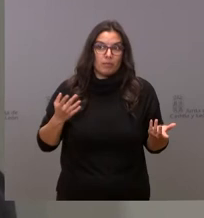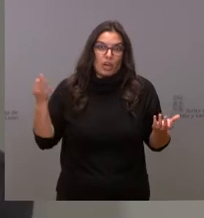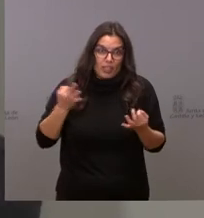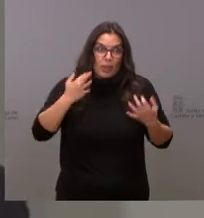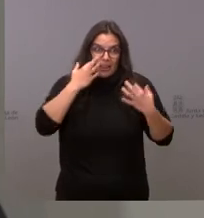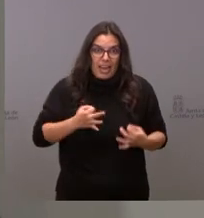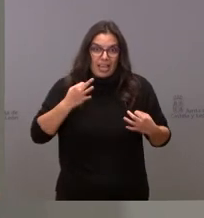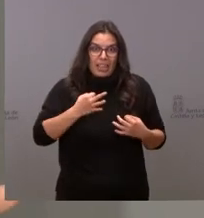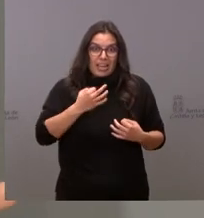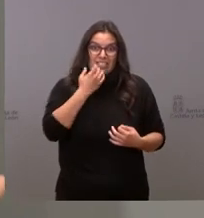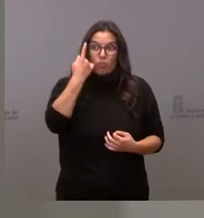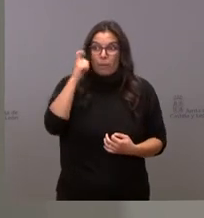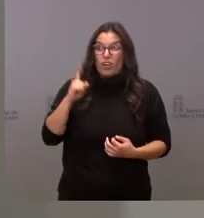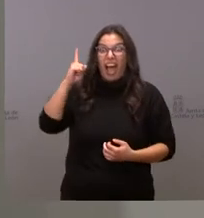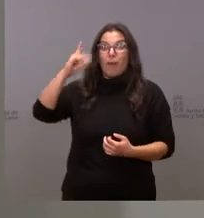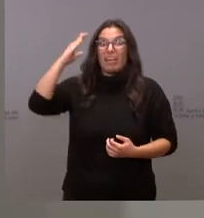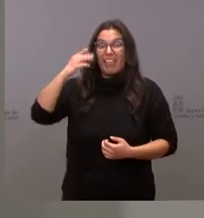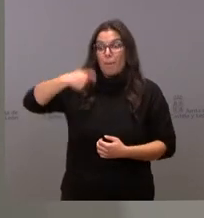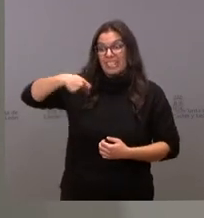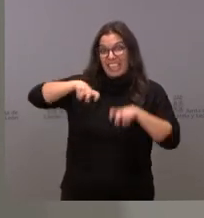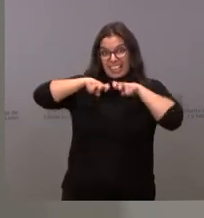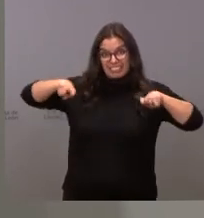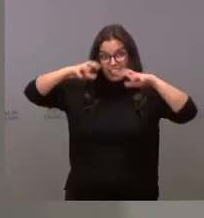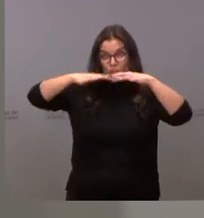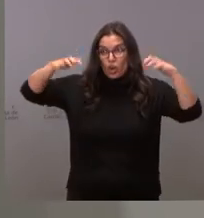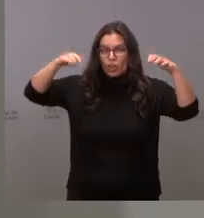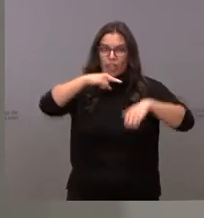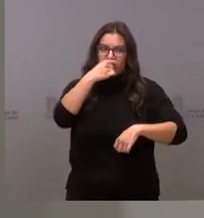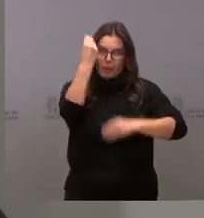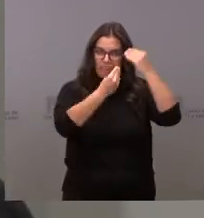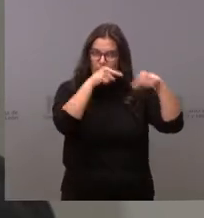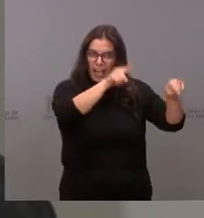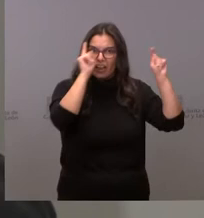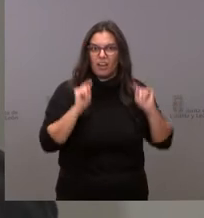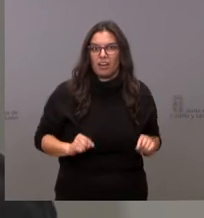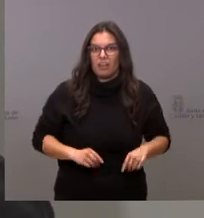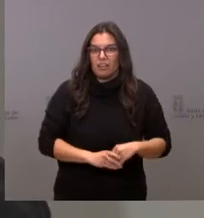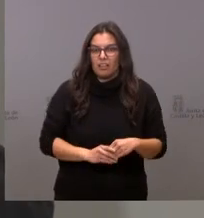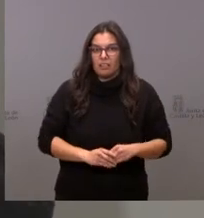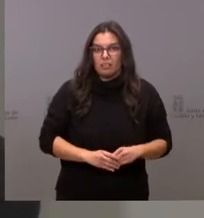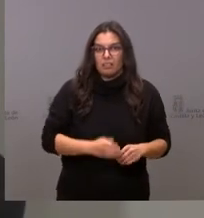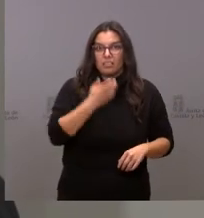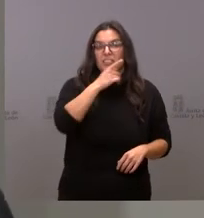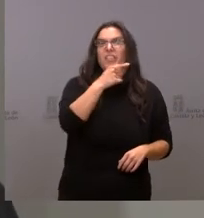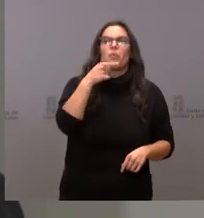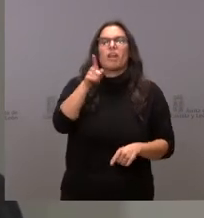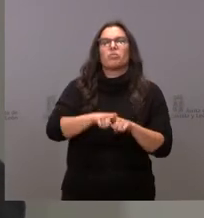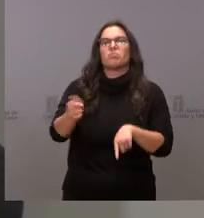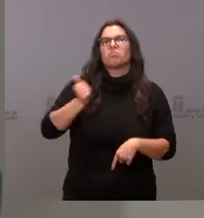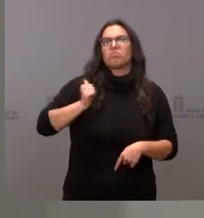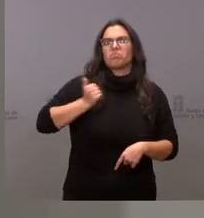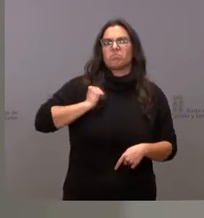quien amenaza al presidente de las Cortes tendrá que reflexionar quien acusa de prevaricación